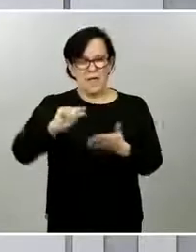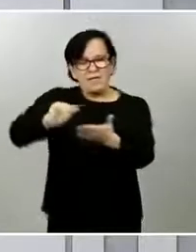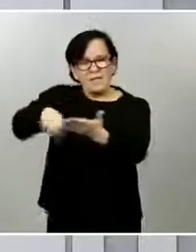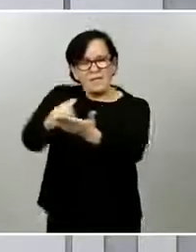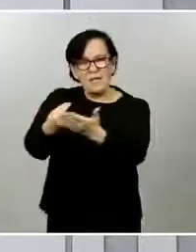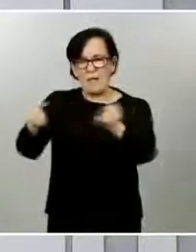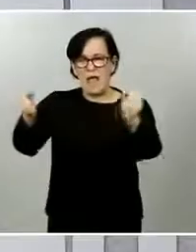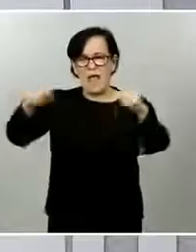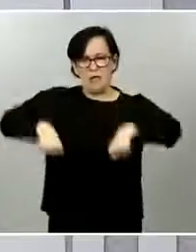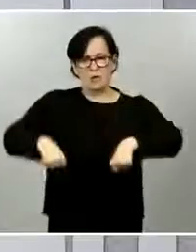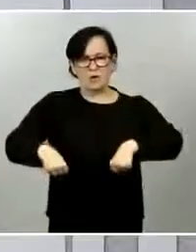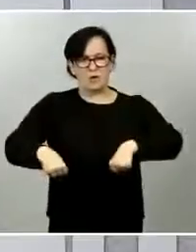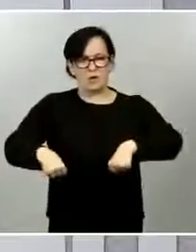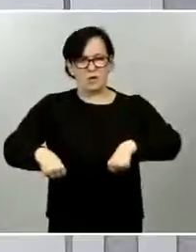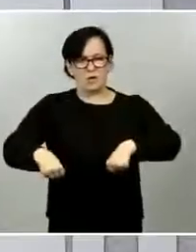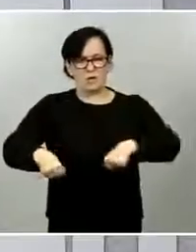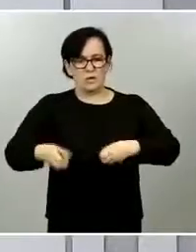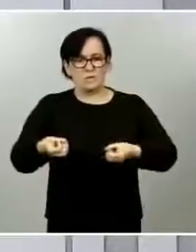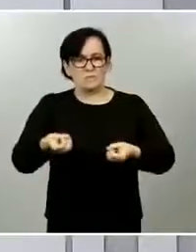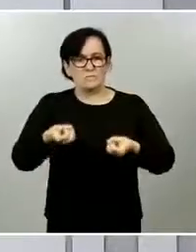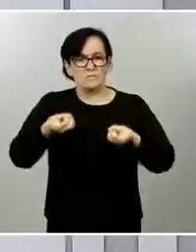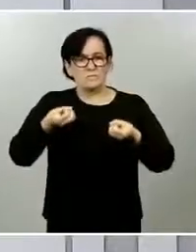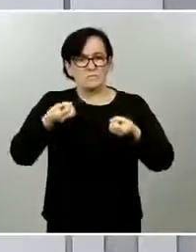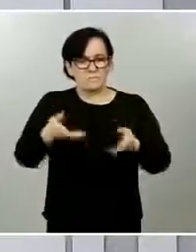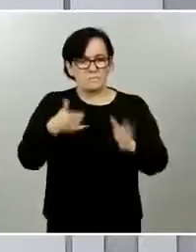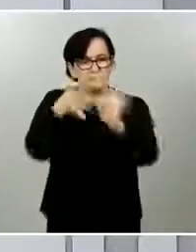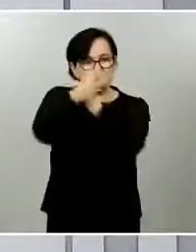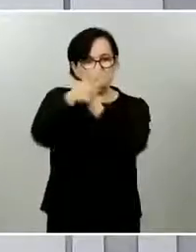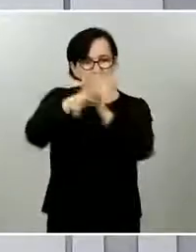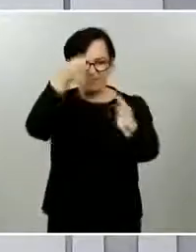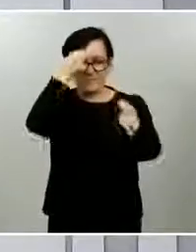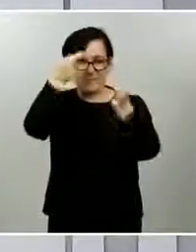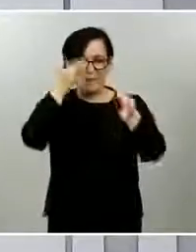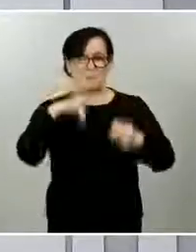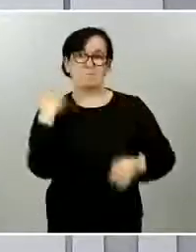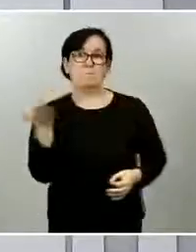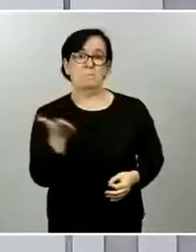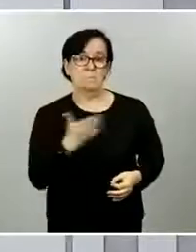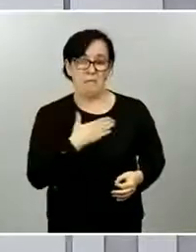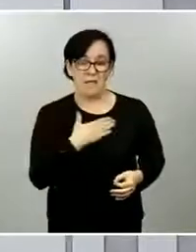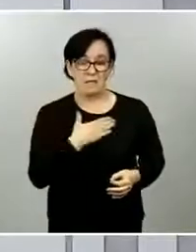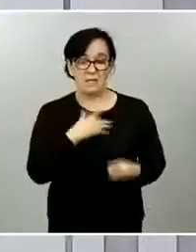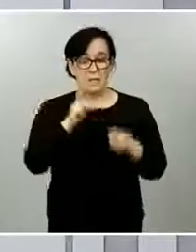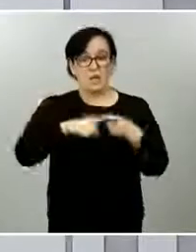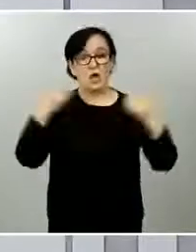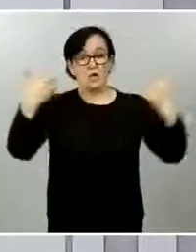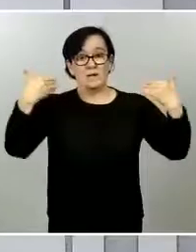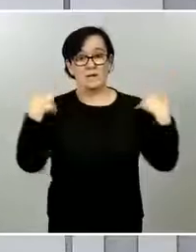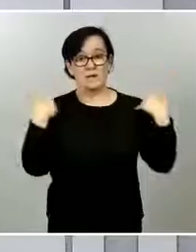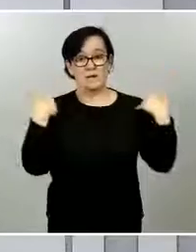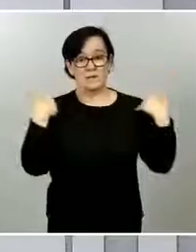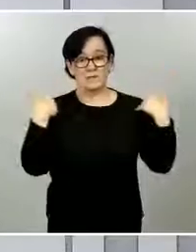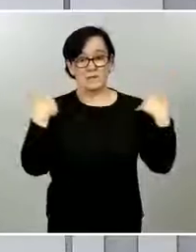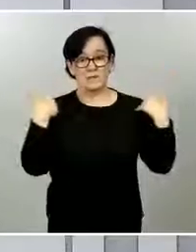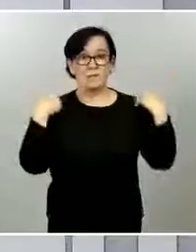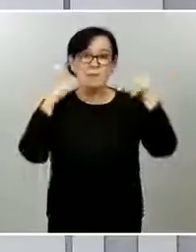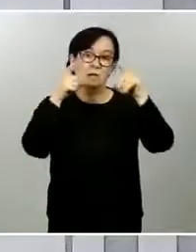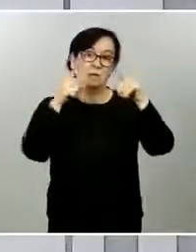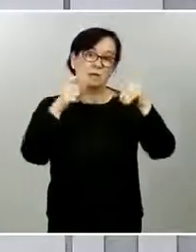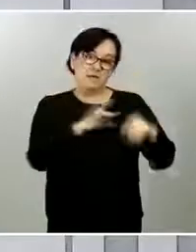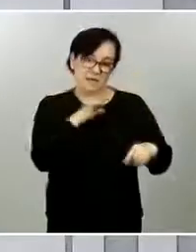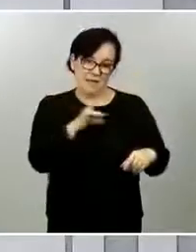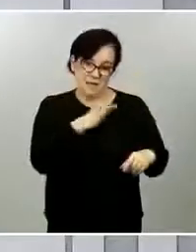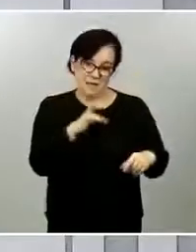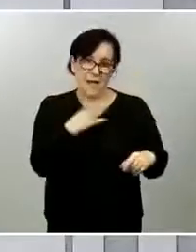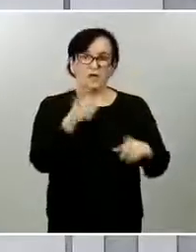llegado en el marco del diálogo social en esta pasada semana, concretamente una firma, un acuerdo que